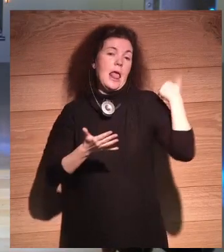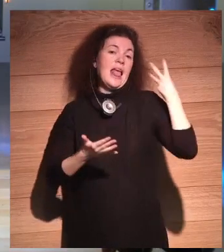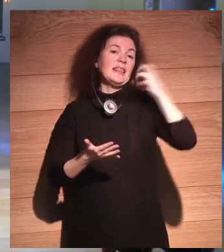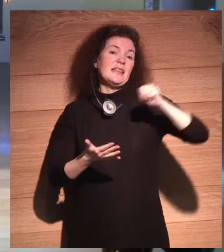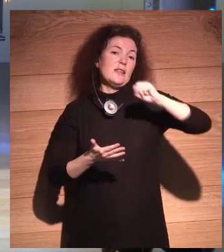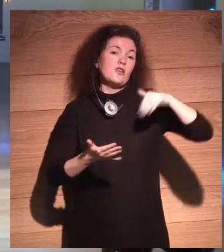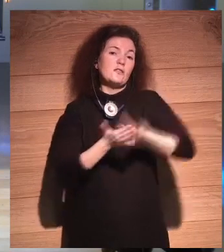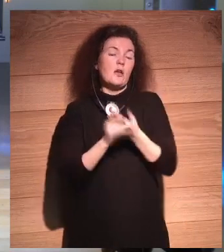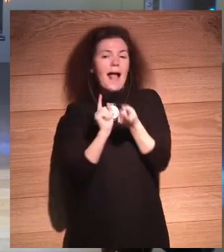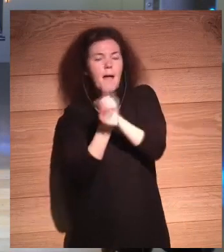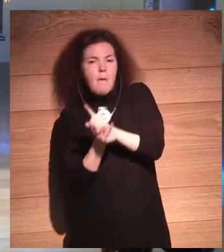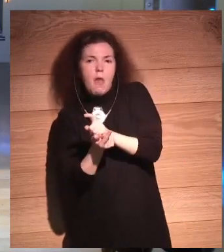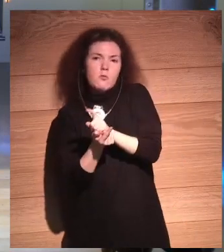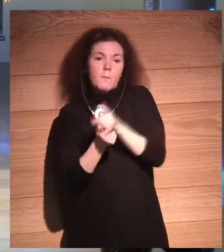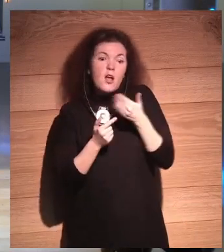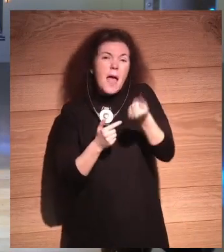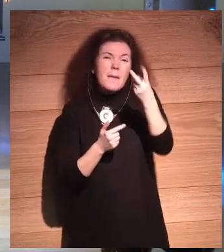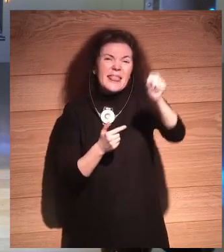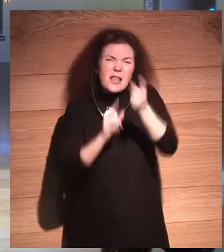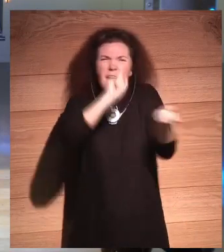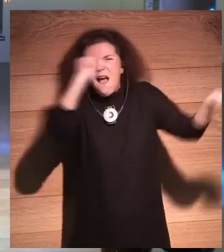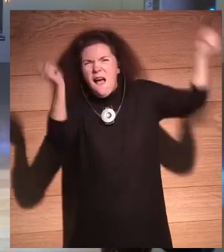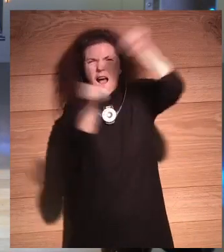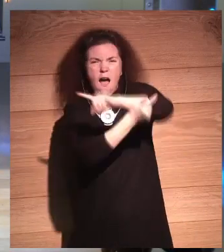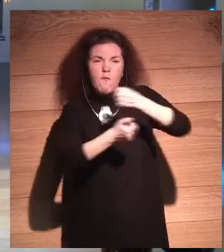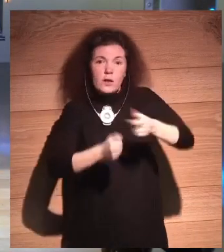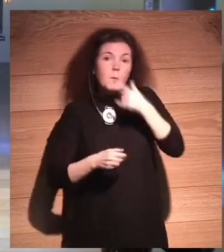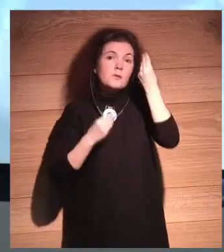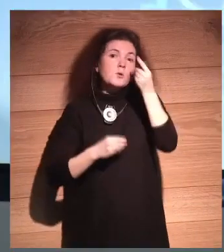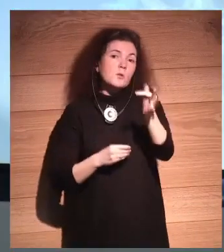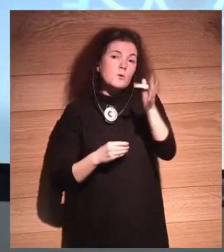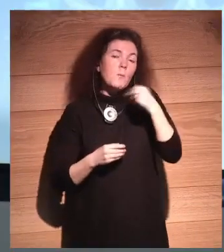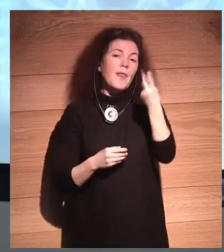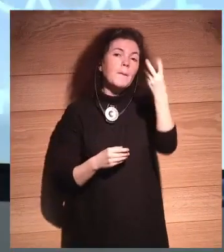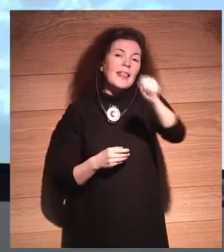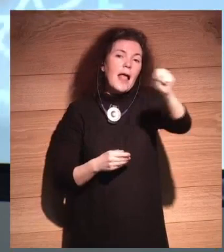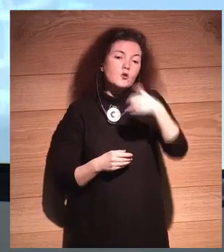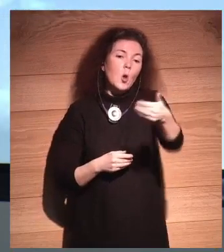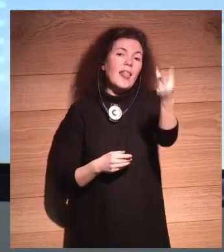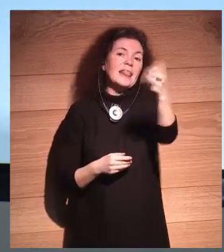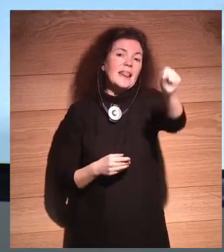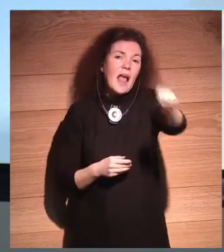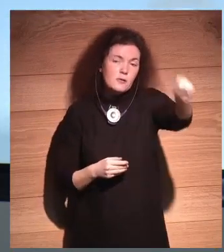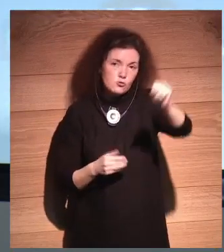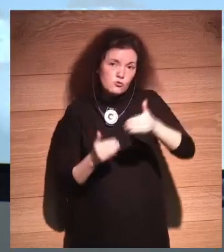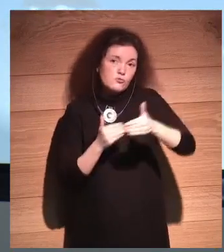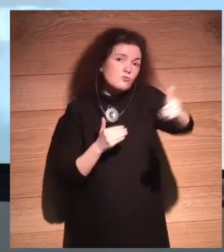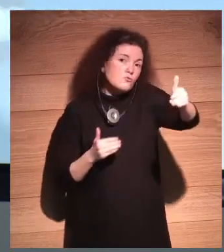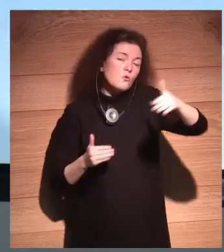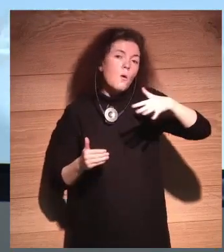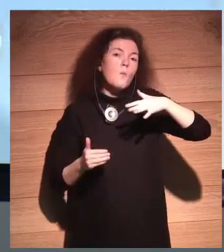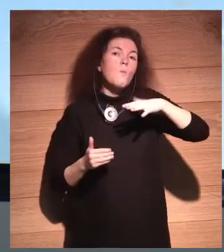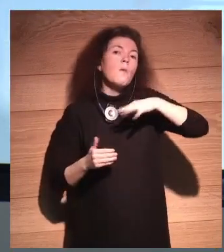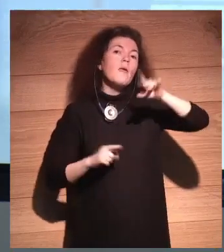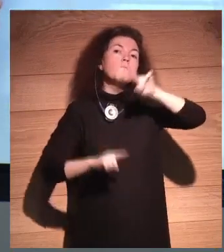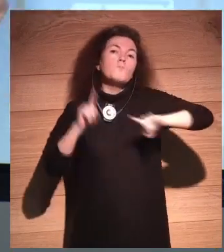y yo creo que el 90% de esto es bueno. Podemos ganar al cáncer quizás en 20 años o en 30 años, no